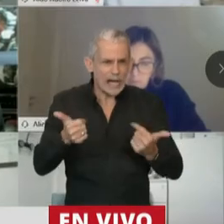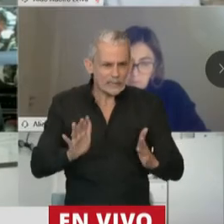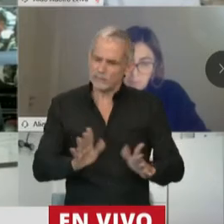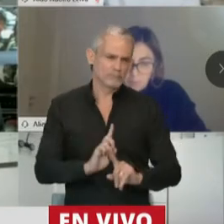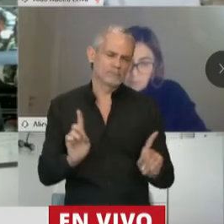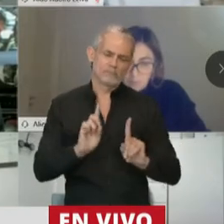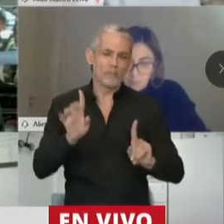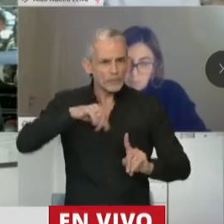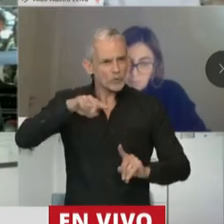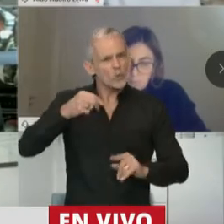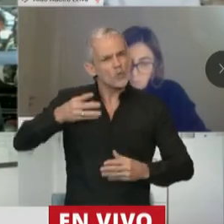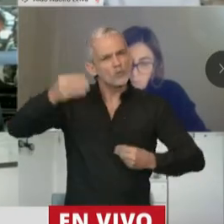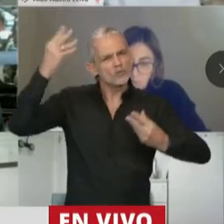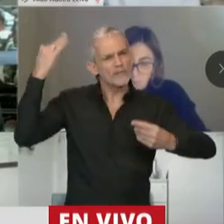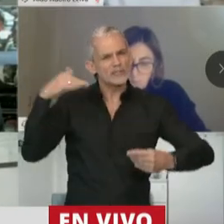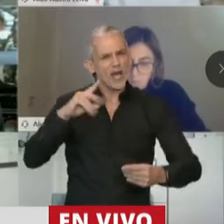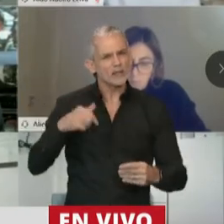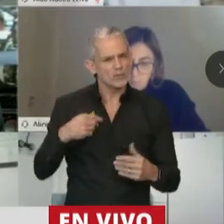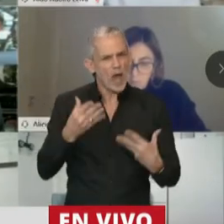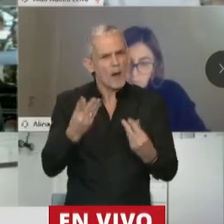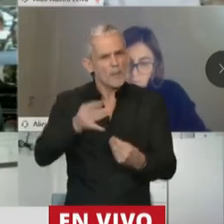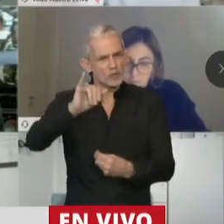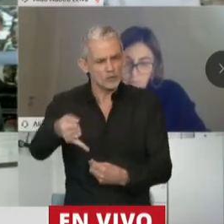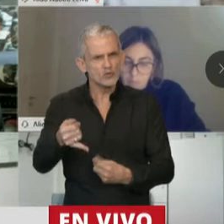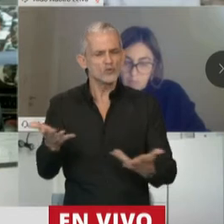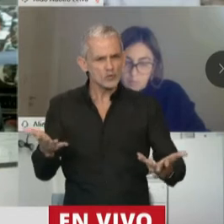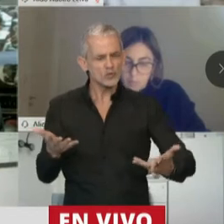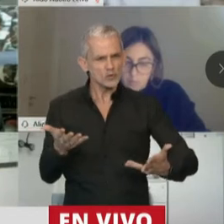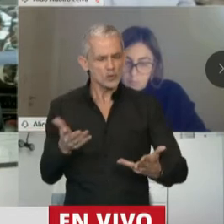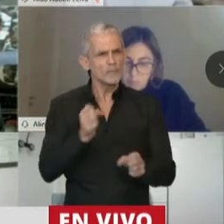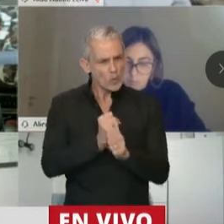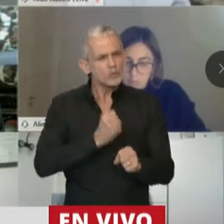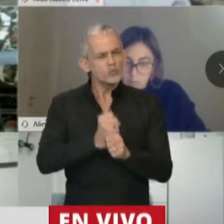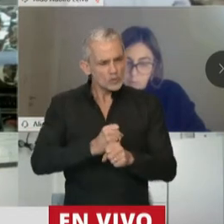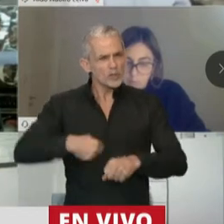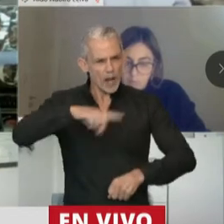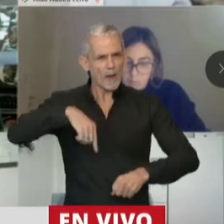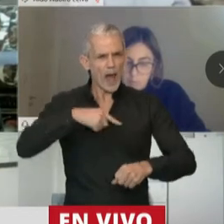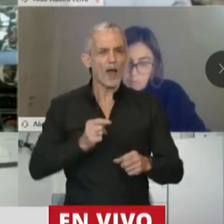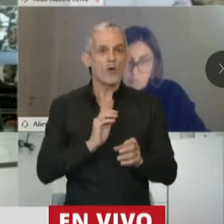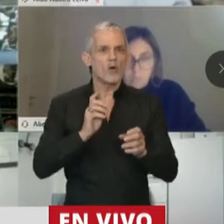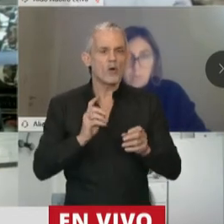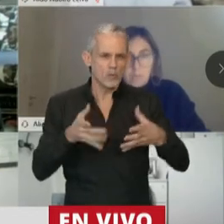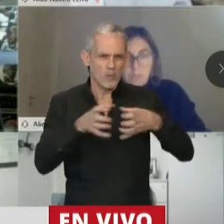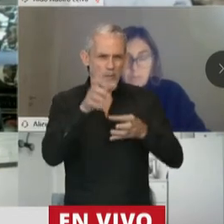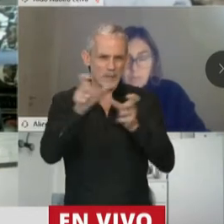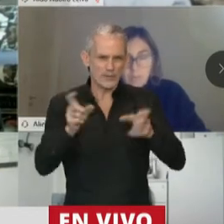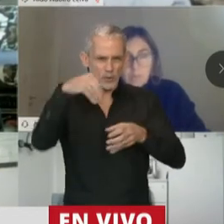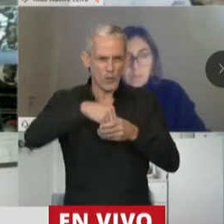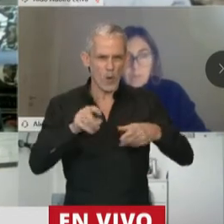hemos acompañado con mucho énfasis y con mucha laboriosidad por parte de miembros de nuestro bloque